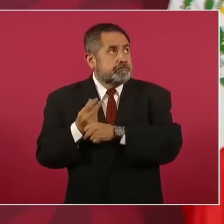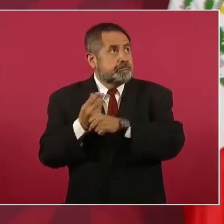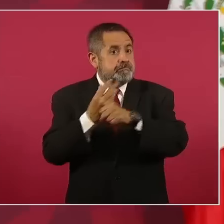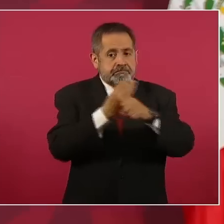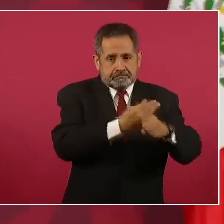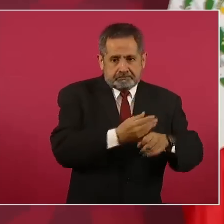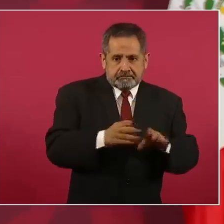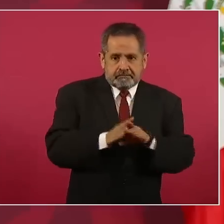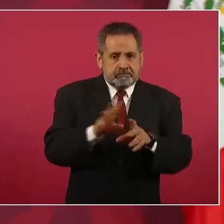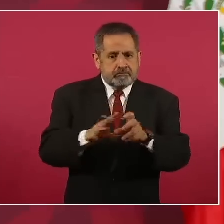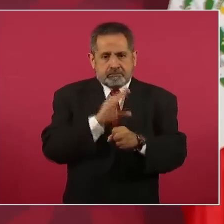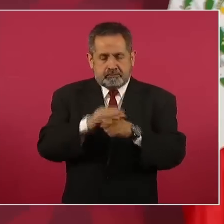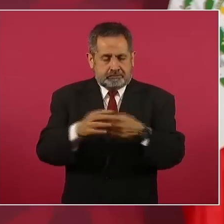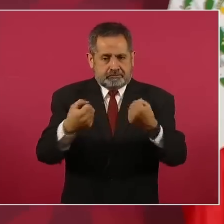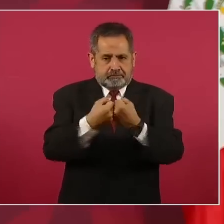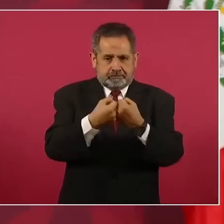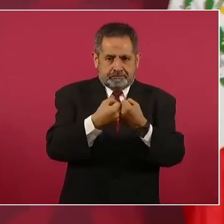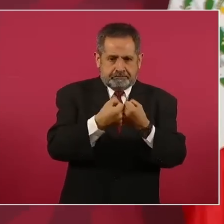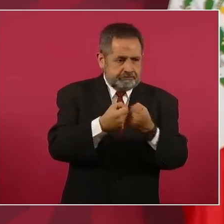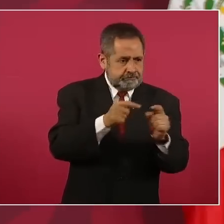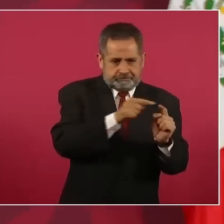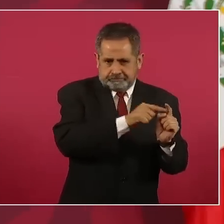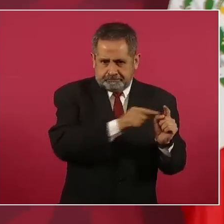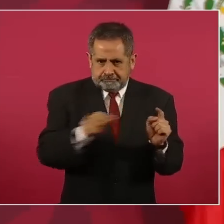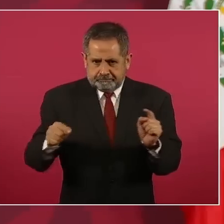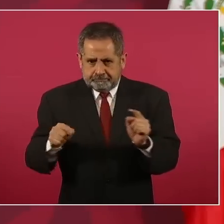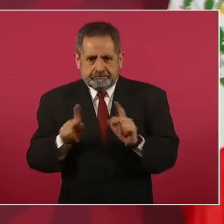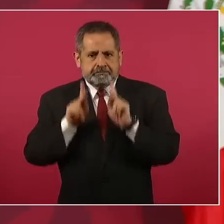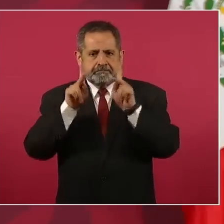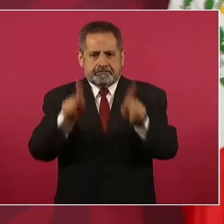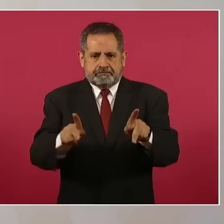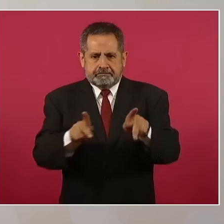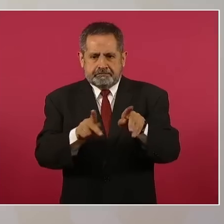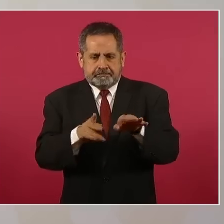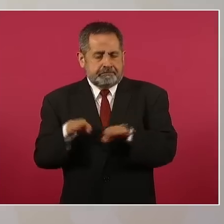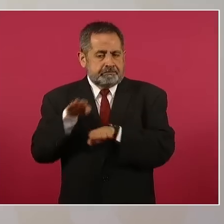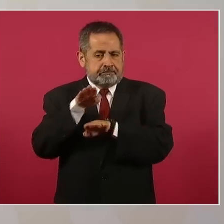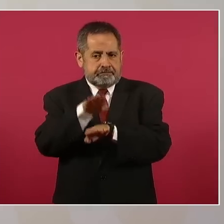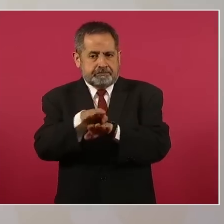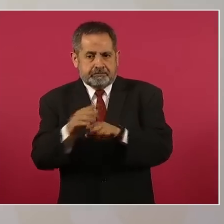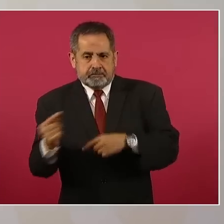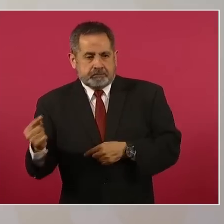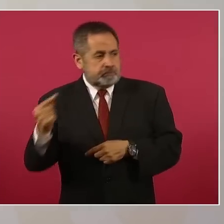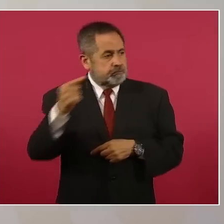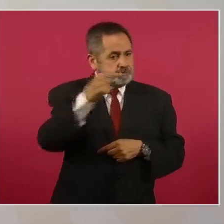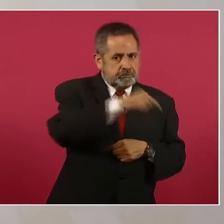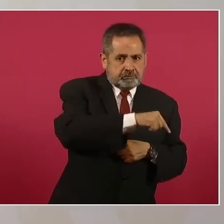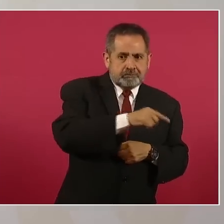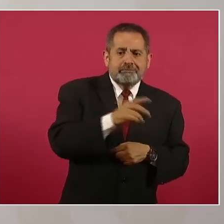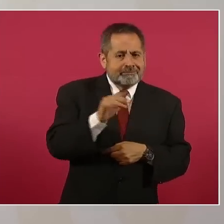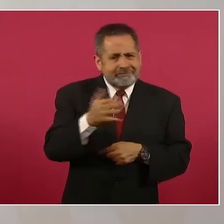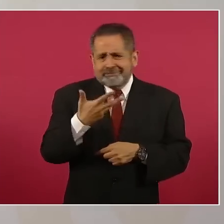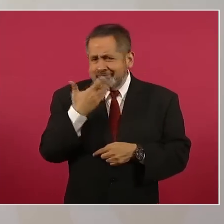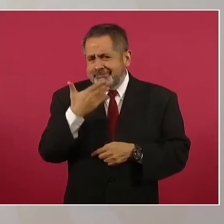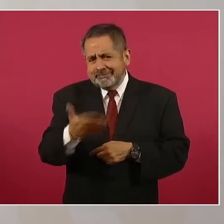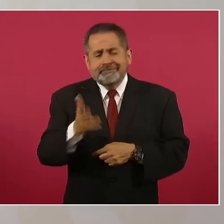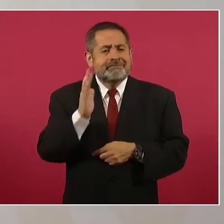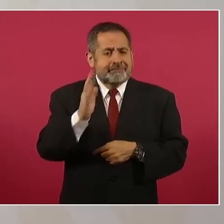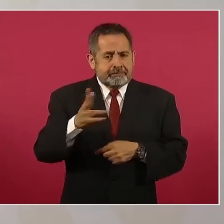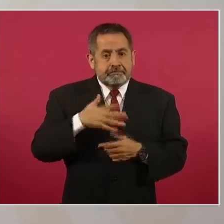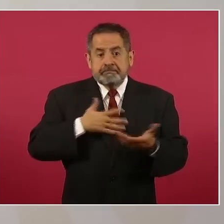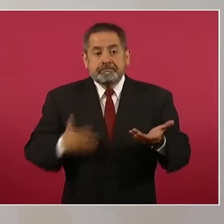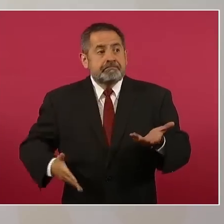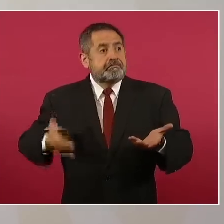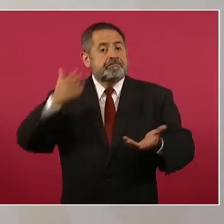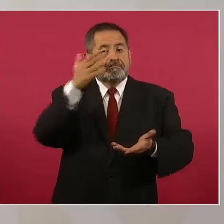en toda la zona fronterizo, ya lo dijimos aquí, fuimos allá,